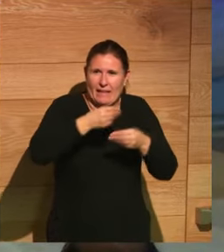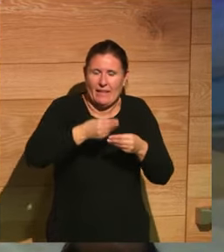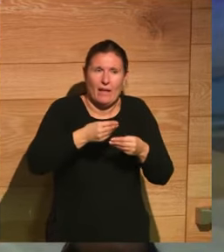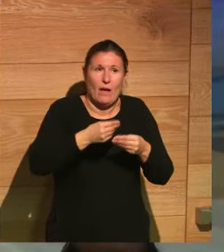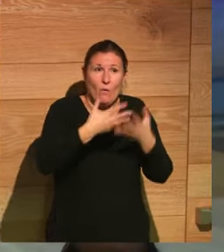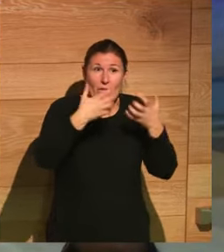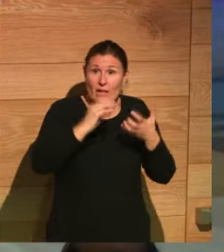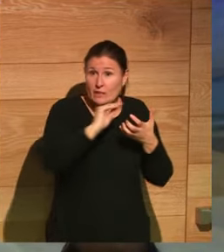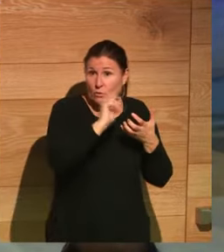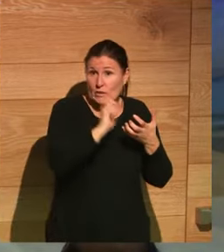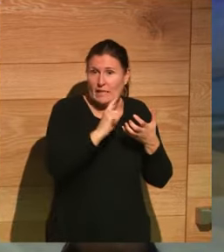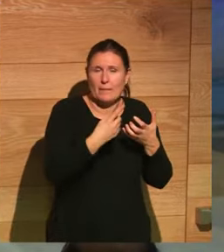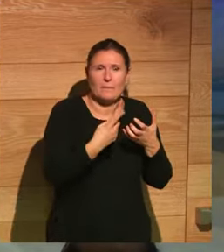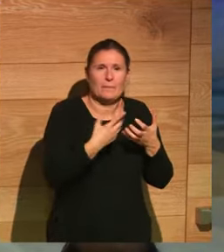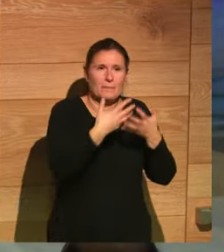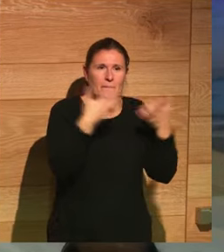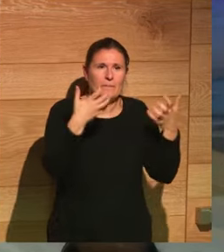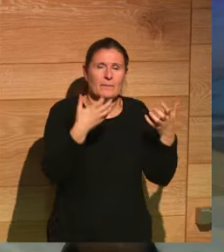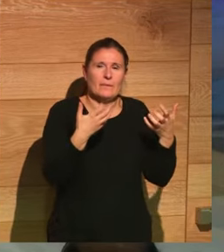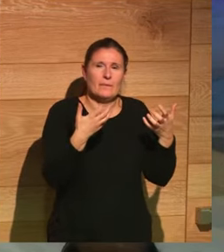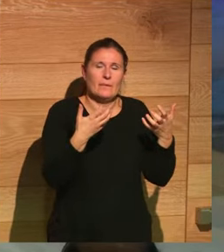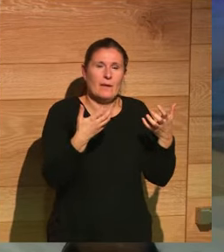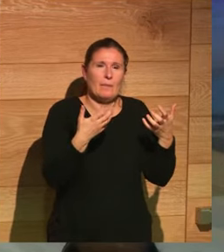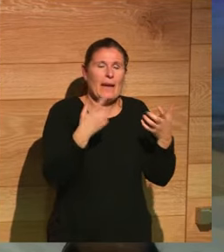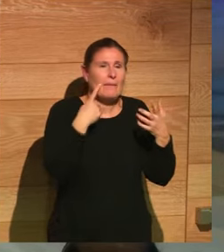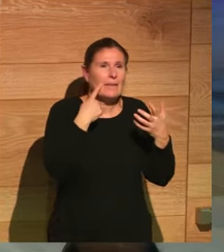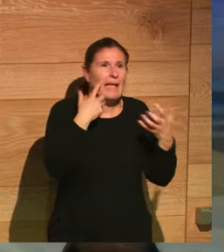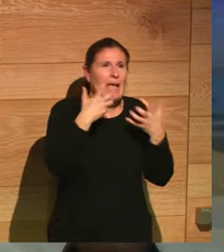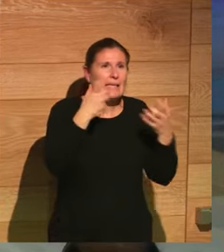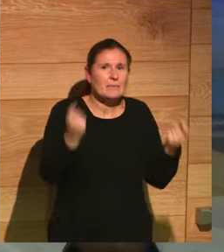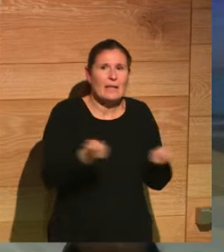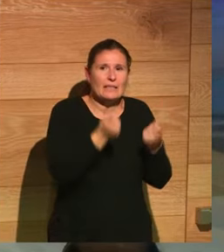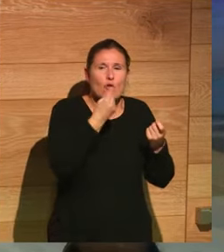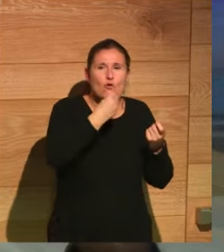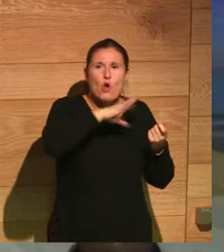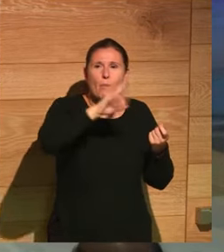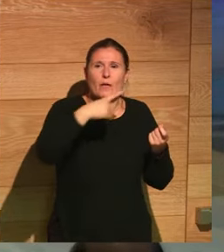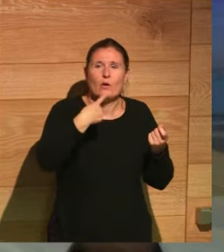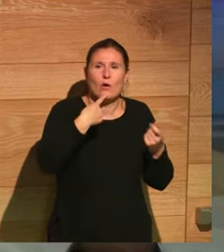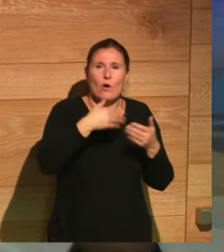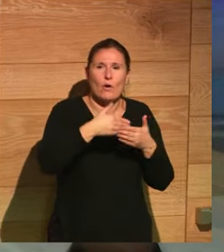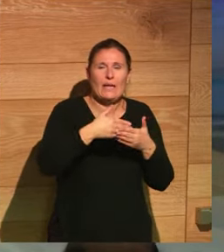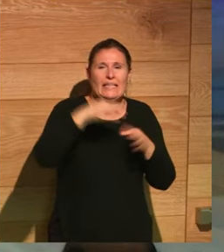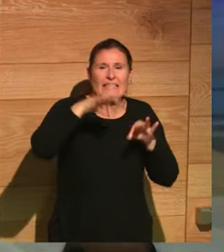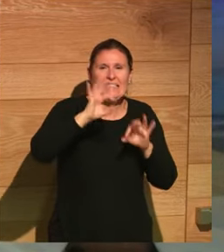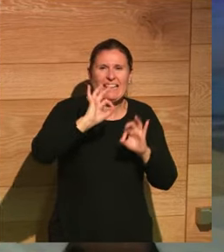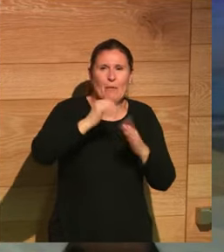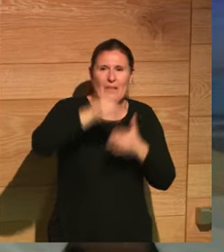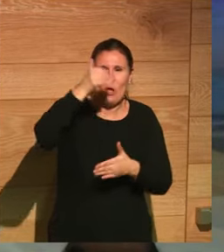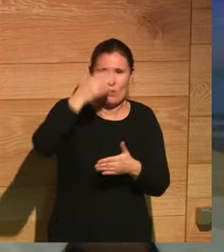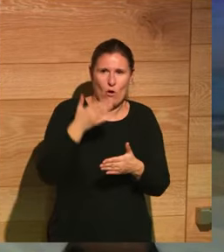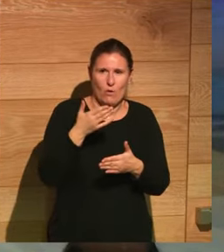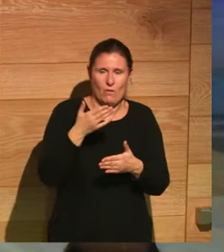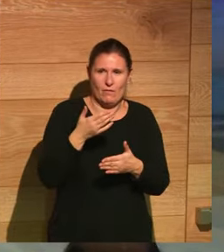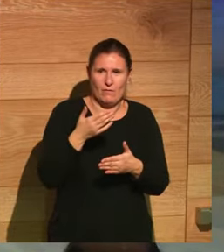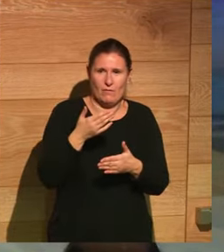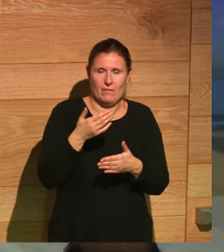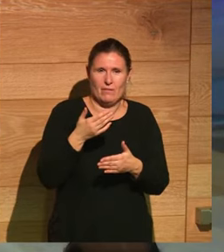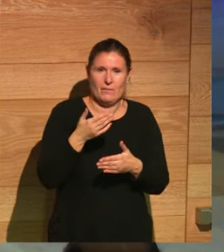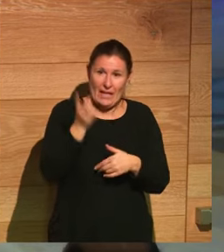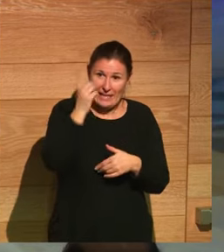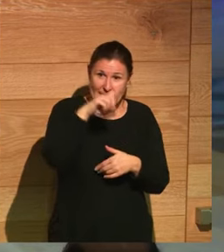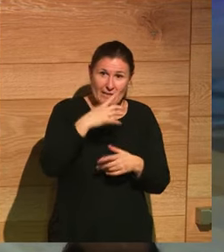era no hay nada mejor para el negocio del espectáculo que la tinta de periódico, porque él sabía que efectivamente